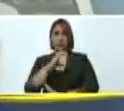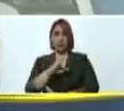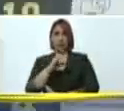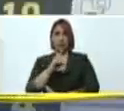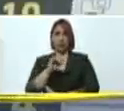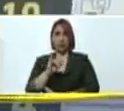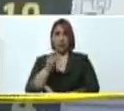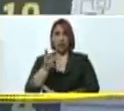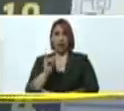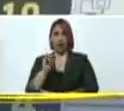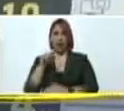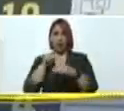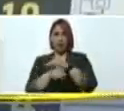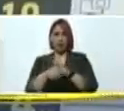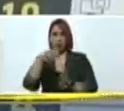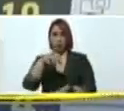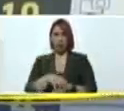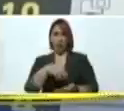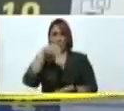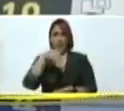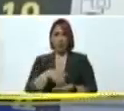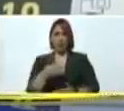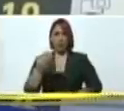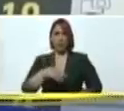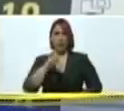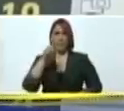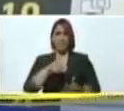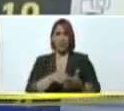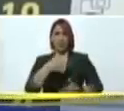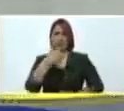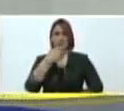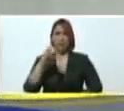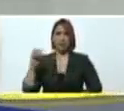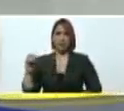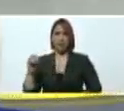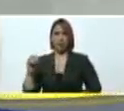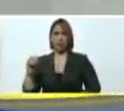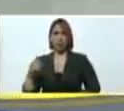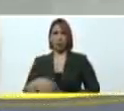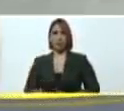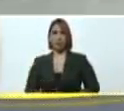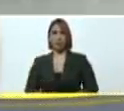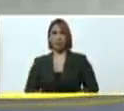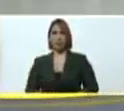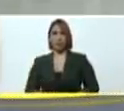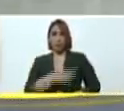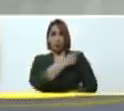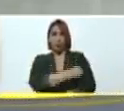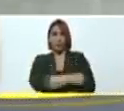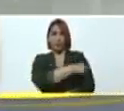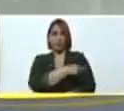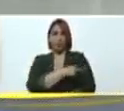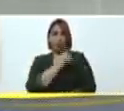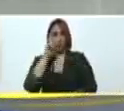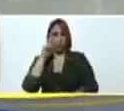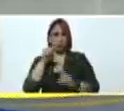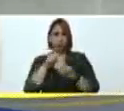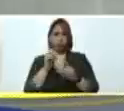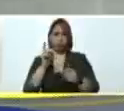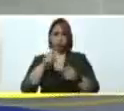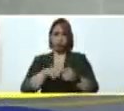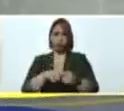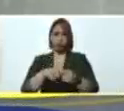hay en el estado Miranda más de 1300 ambulatorios que han sido parte de la infraestructura que permitió